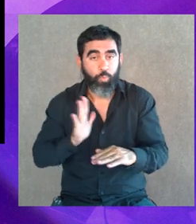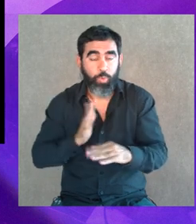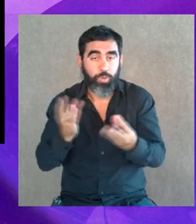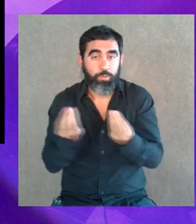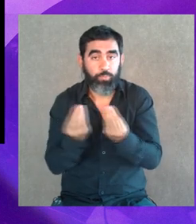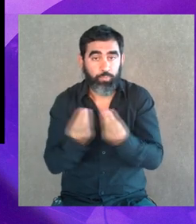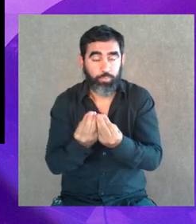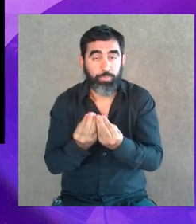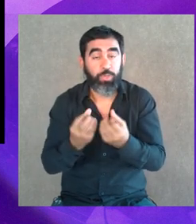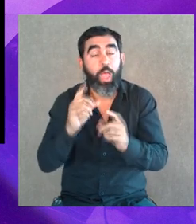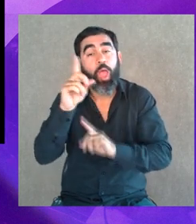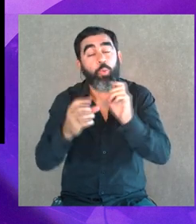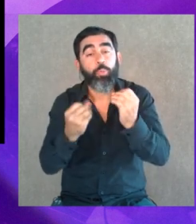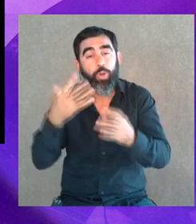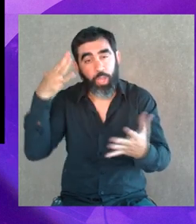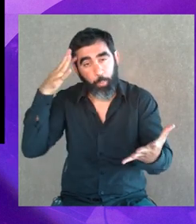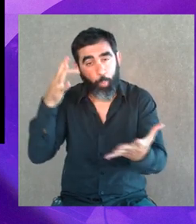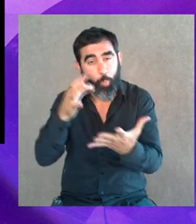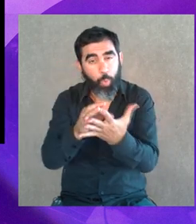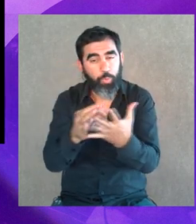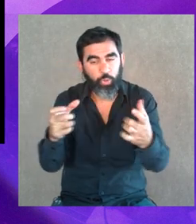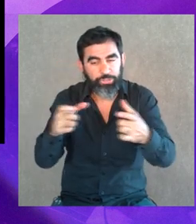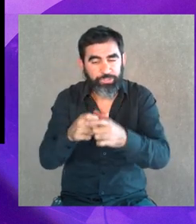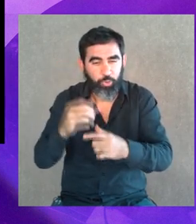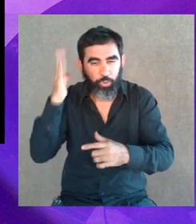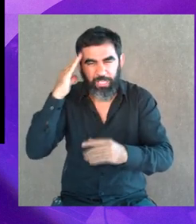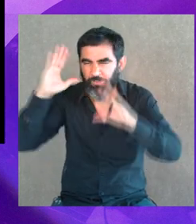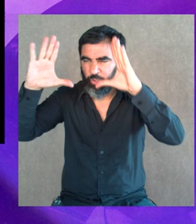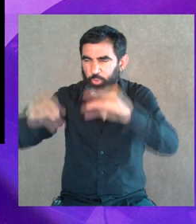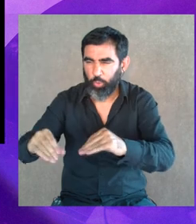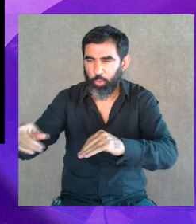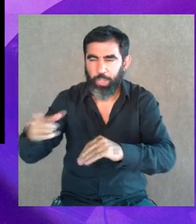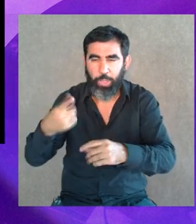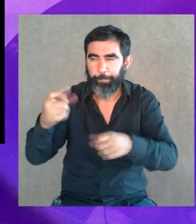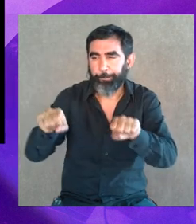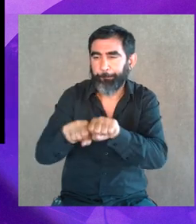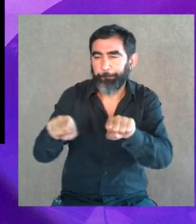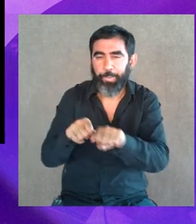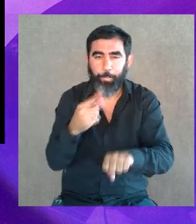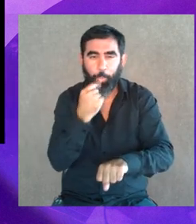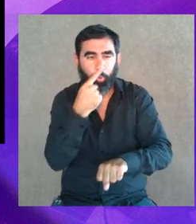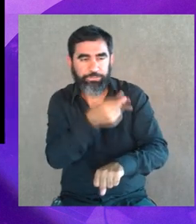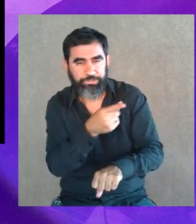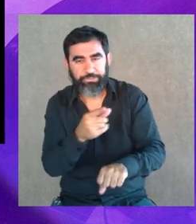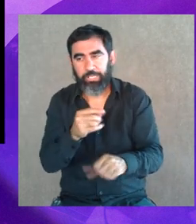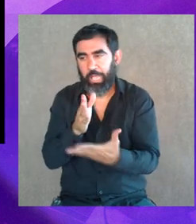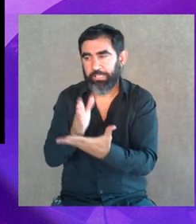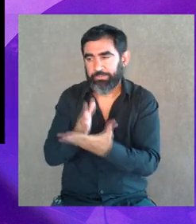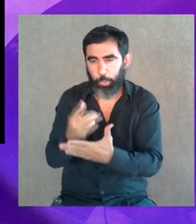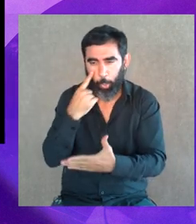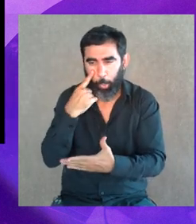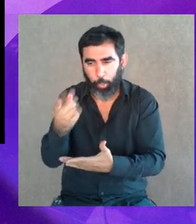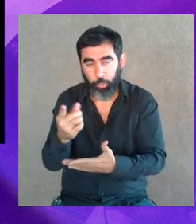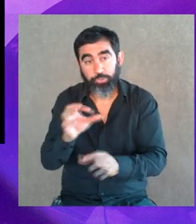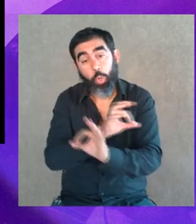mujeres. Una es porque el pueblo es chico y se va a enterar todo el mundo y es el primo del comisario, el adresor, o lo que